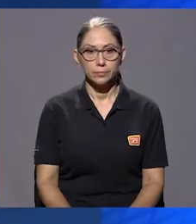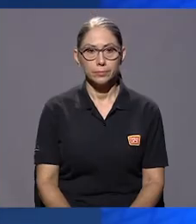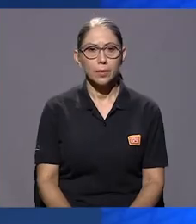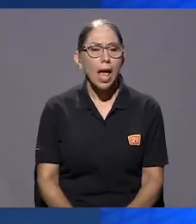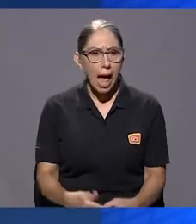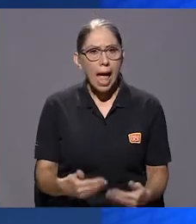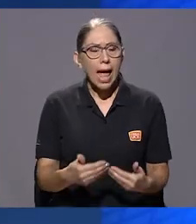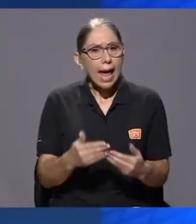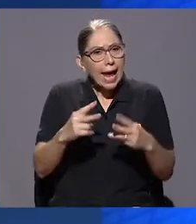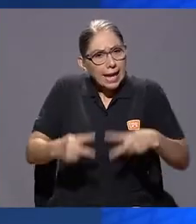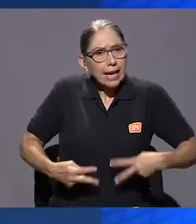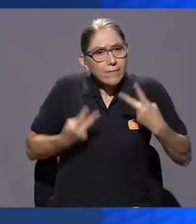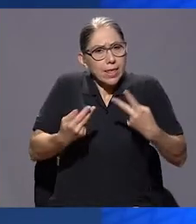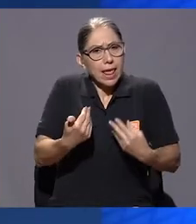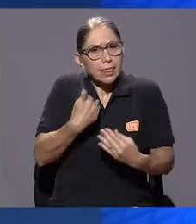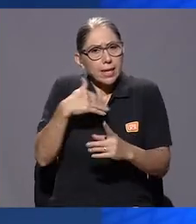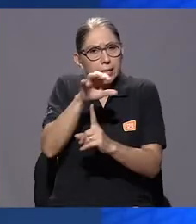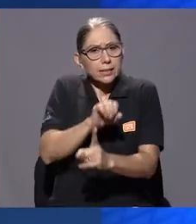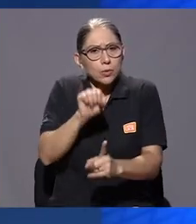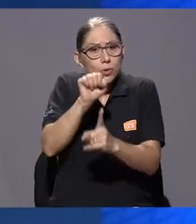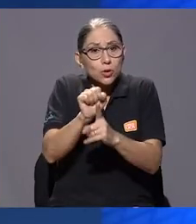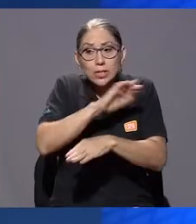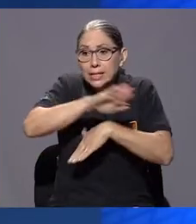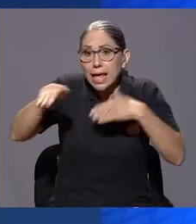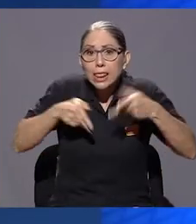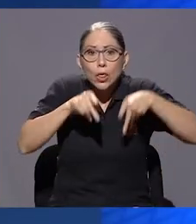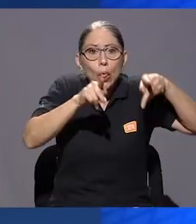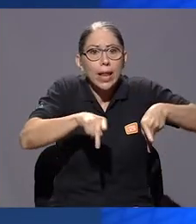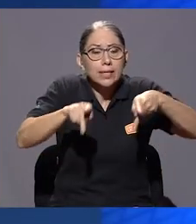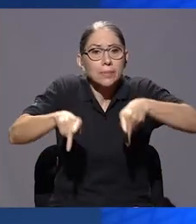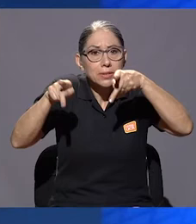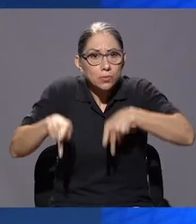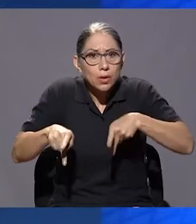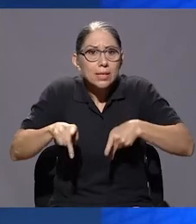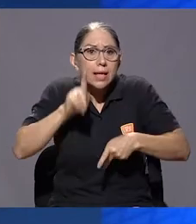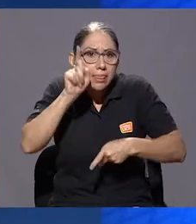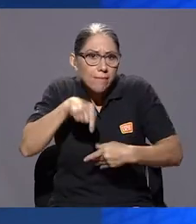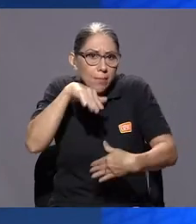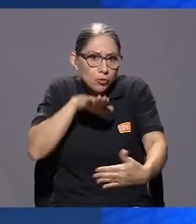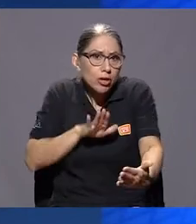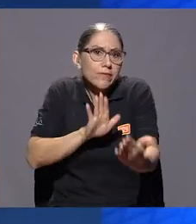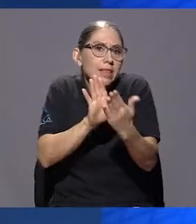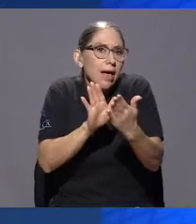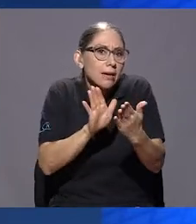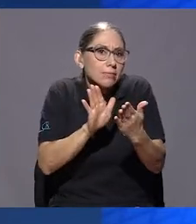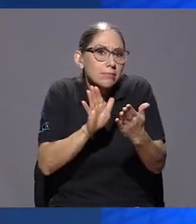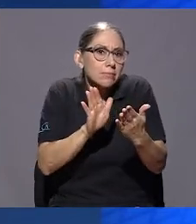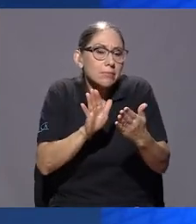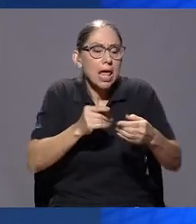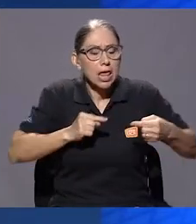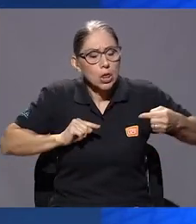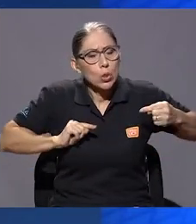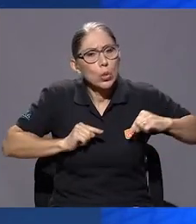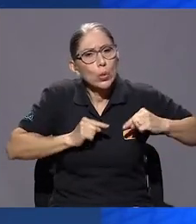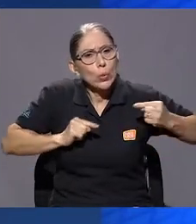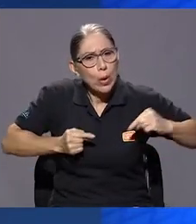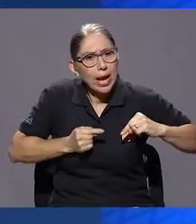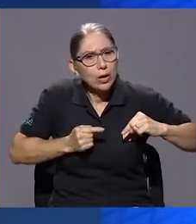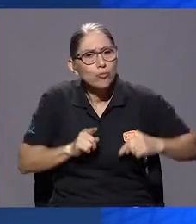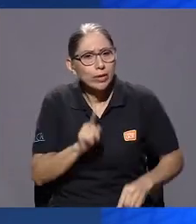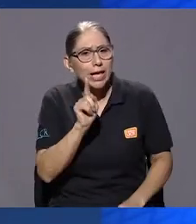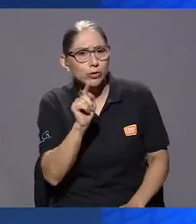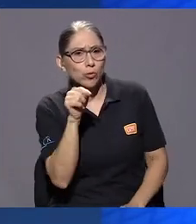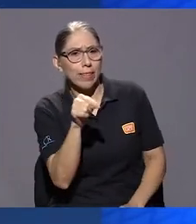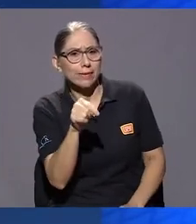Hay situaciones en la vida que todos y todas tarde o temprano tenemos que enfrentar. El duelo es una de ellas